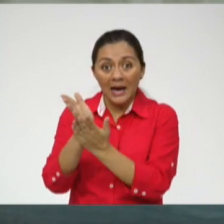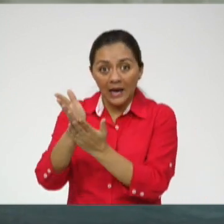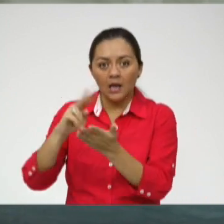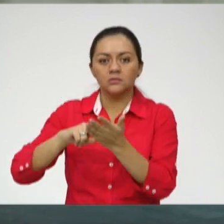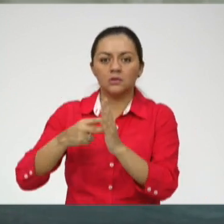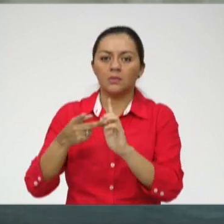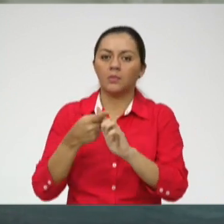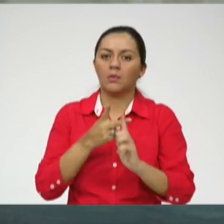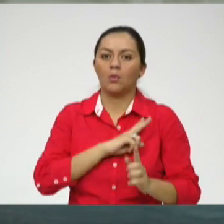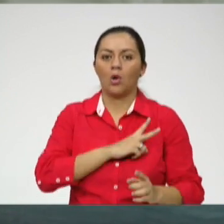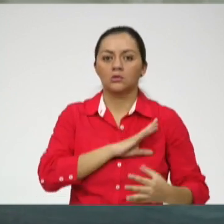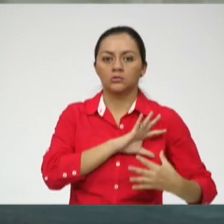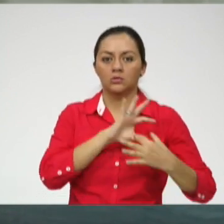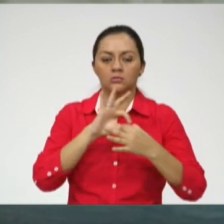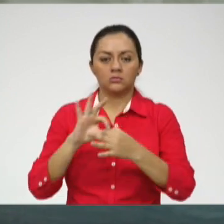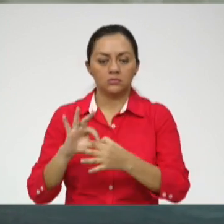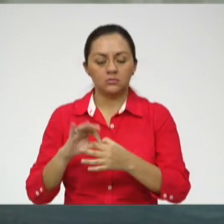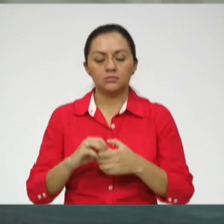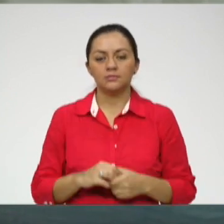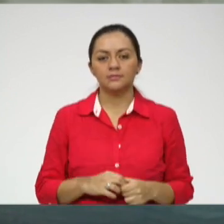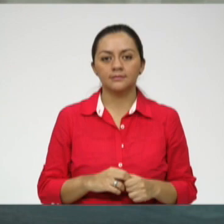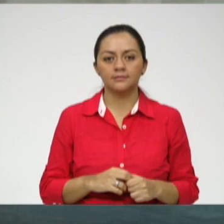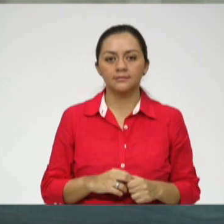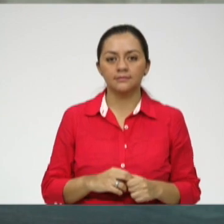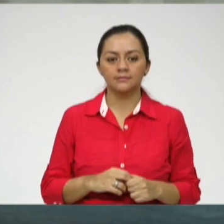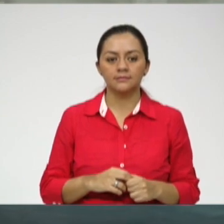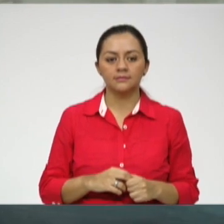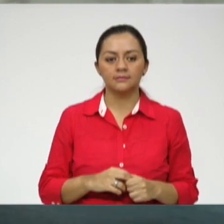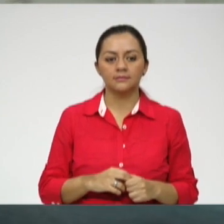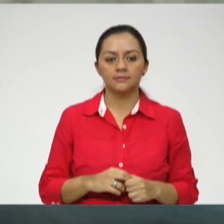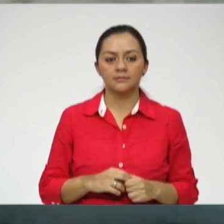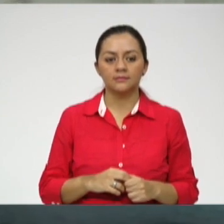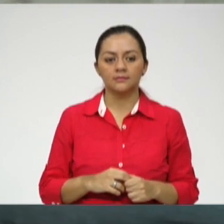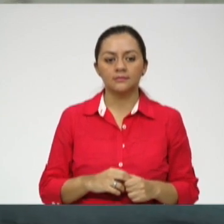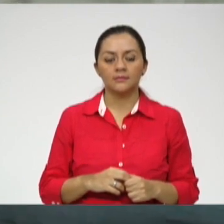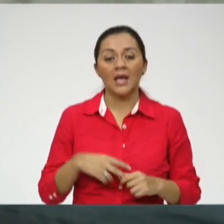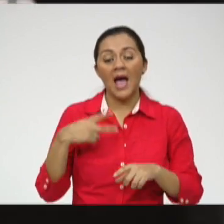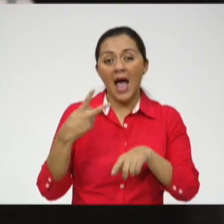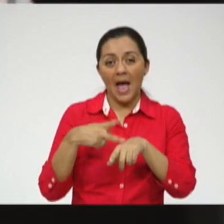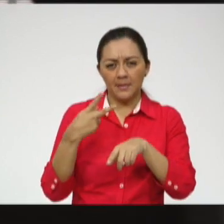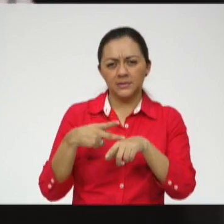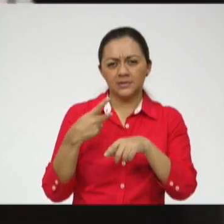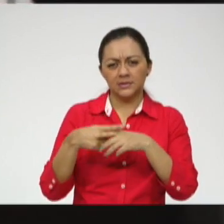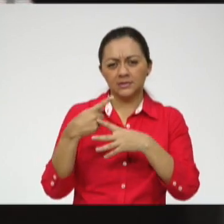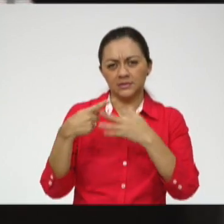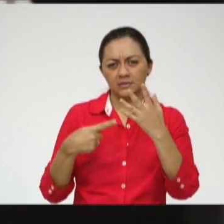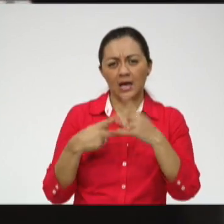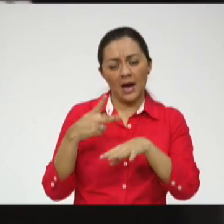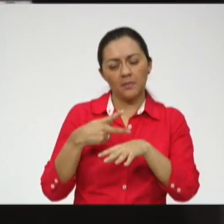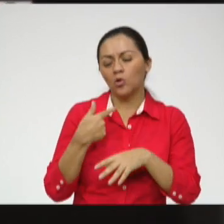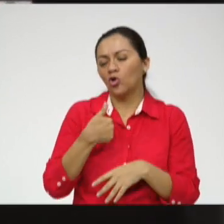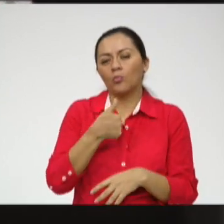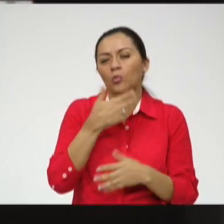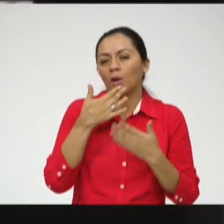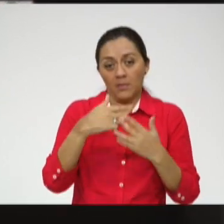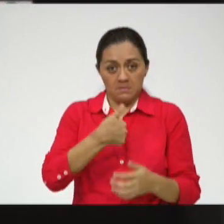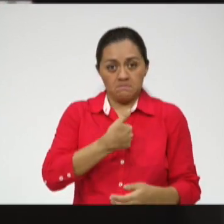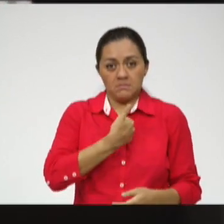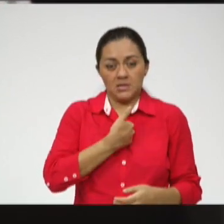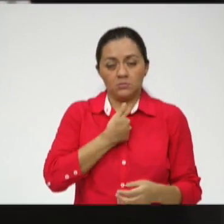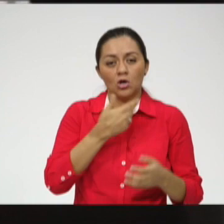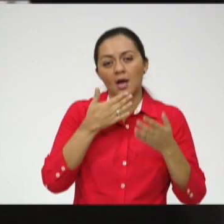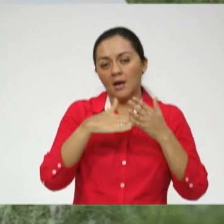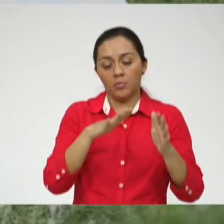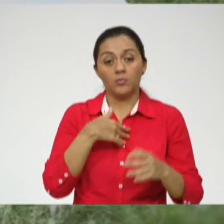la vía en donde vamos a ejercer nuestra vocación. Pero hay muchas veces, como me pongo de ejemplo, que en tu caso tu